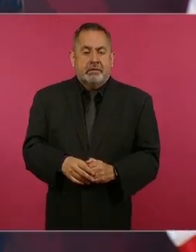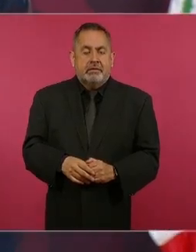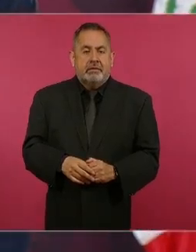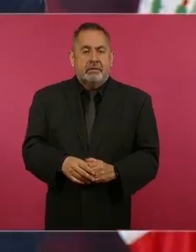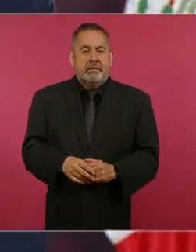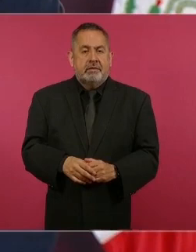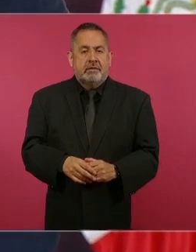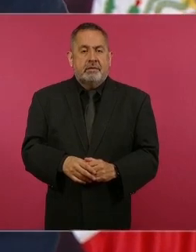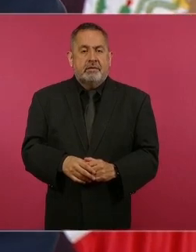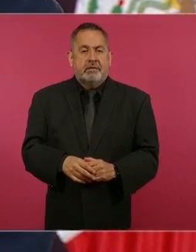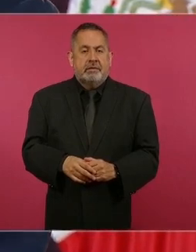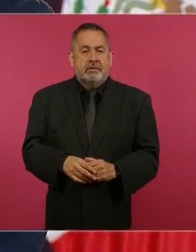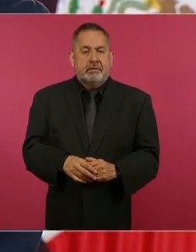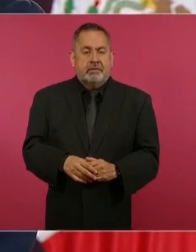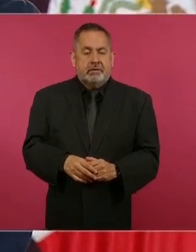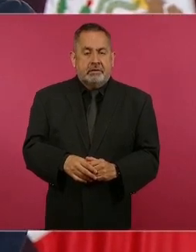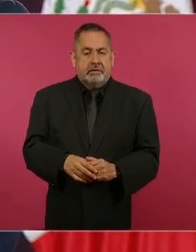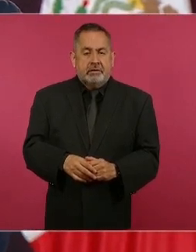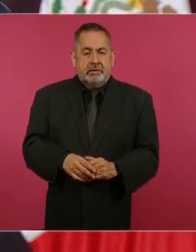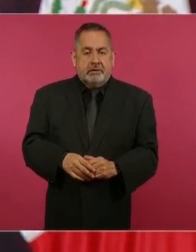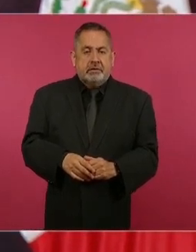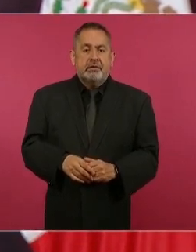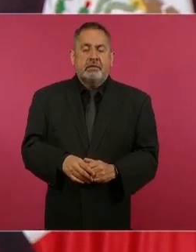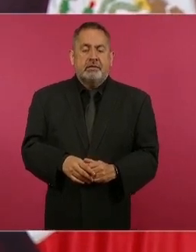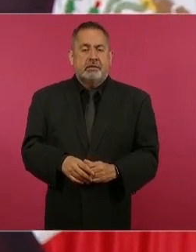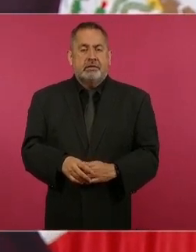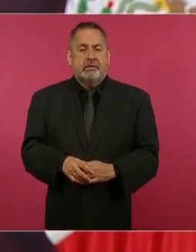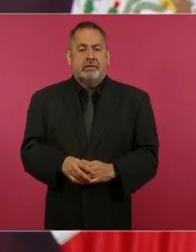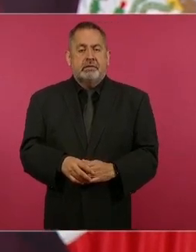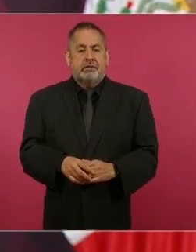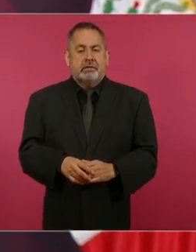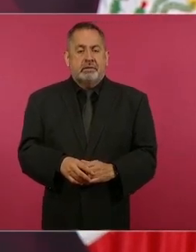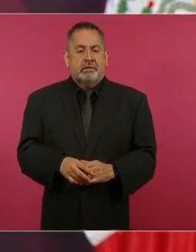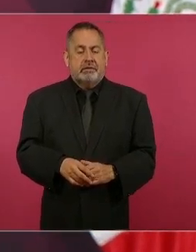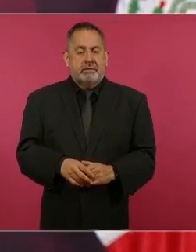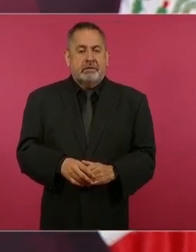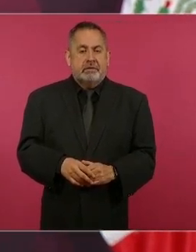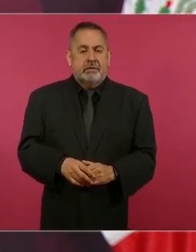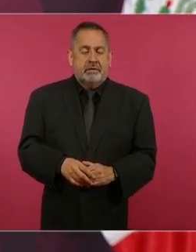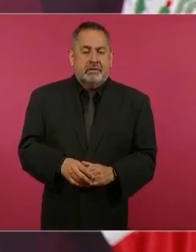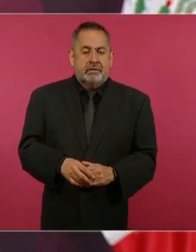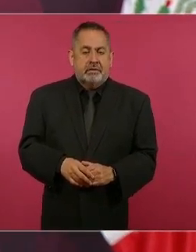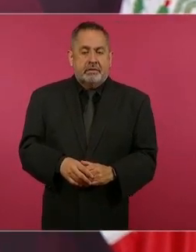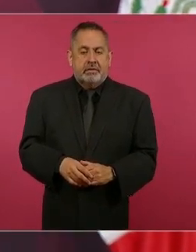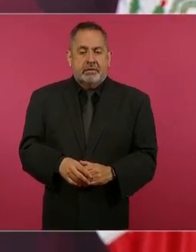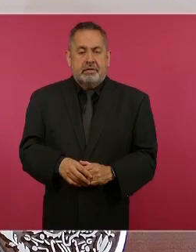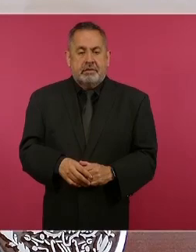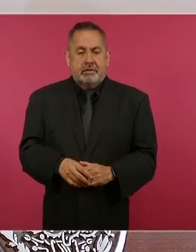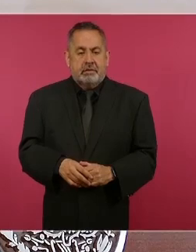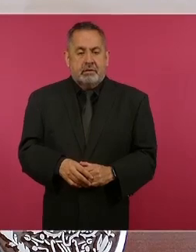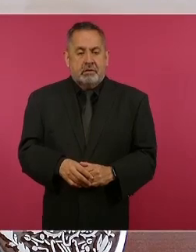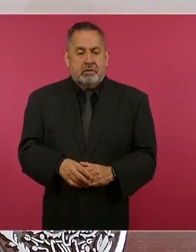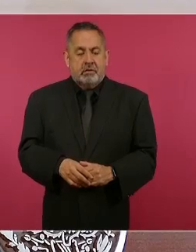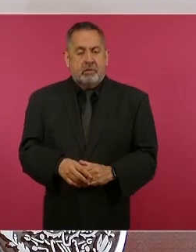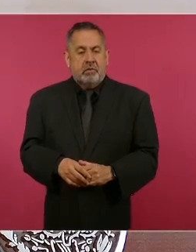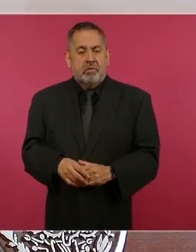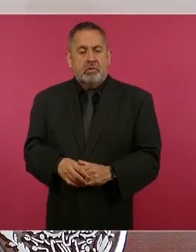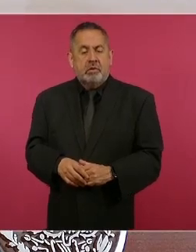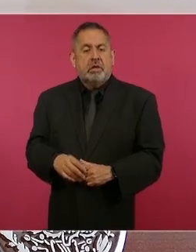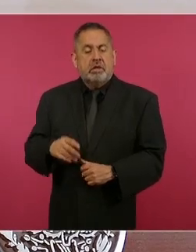donde nunca ha tenido